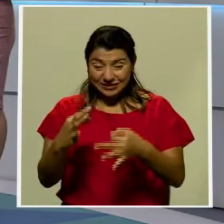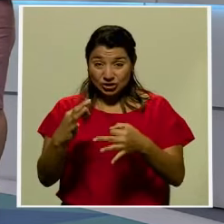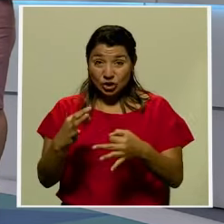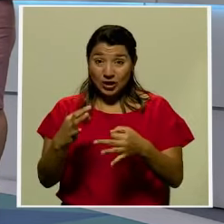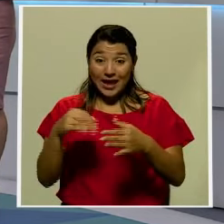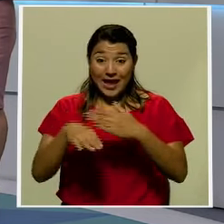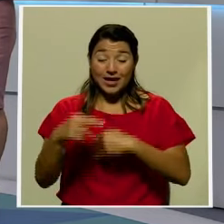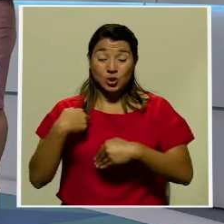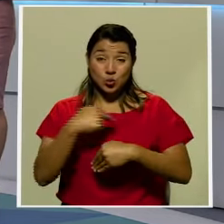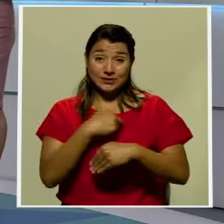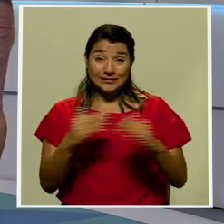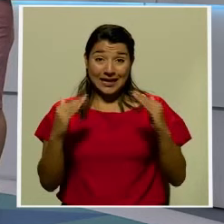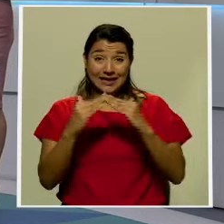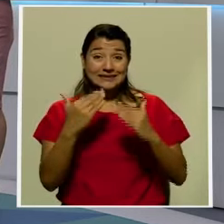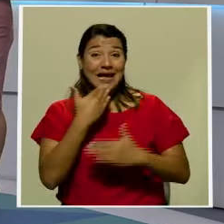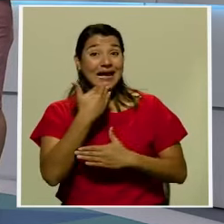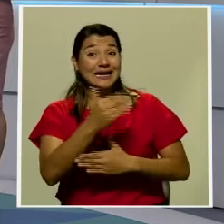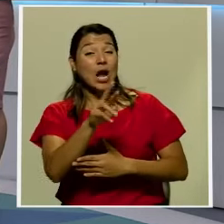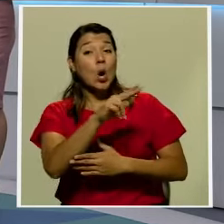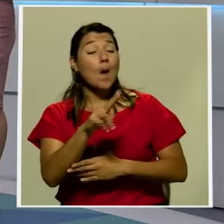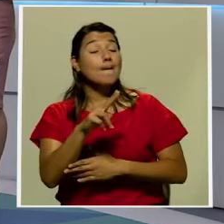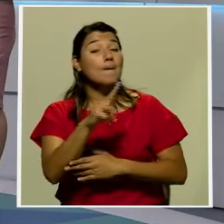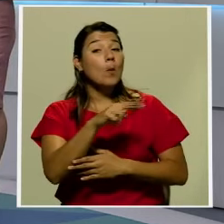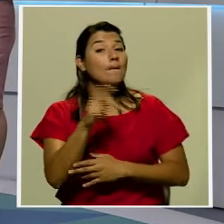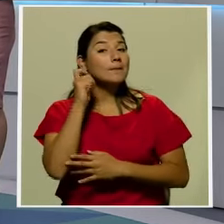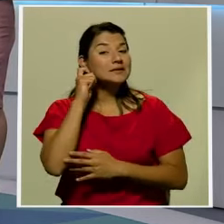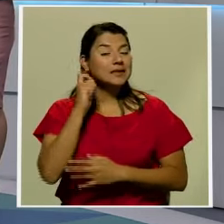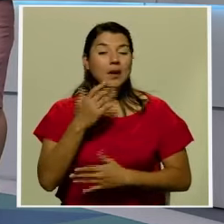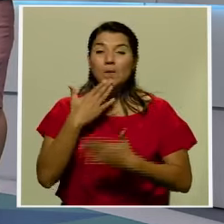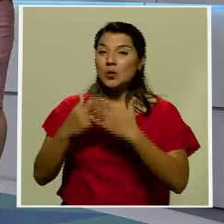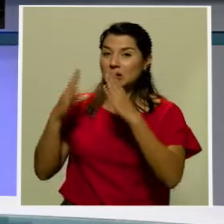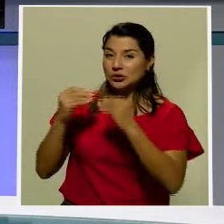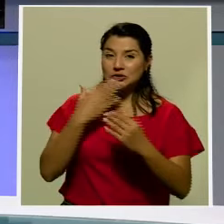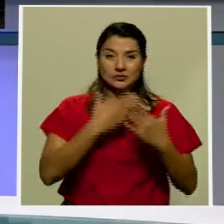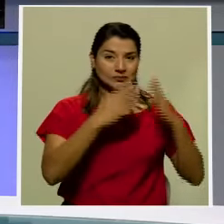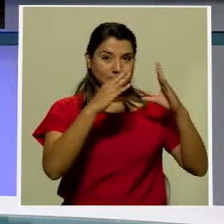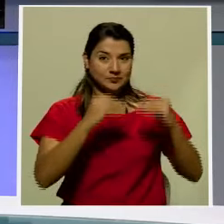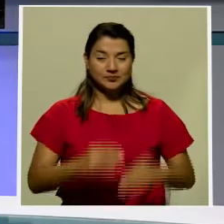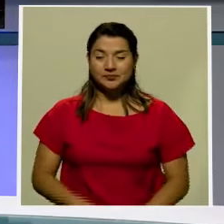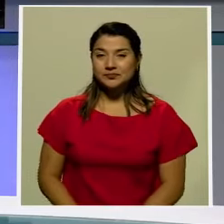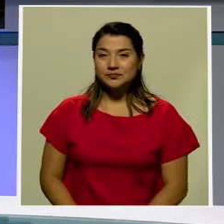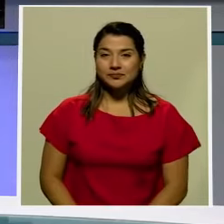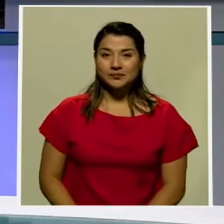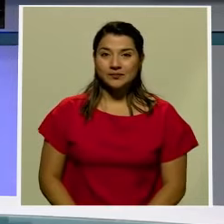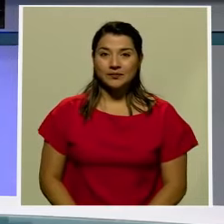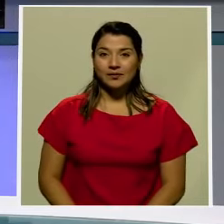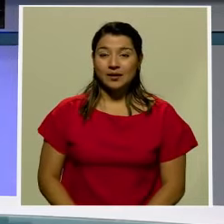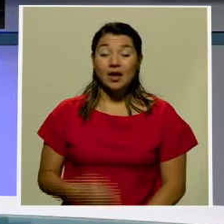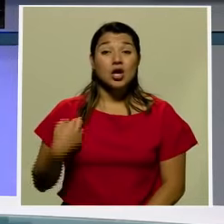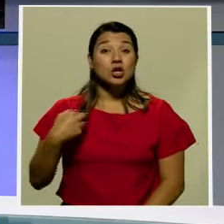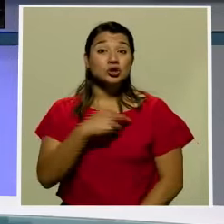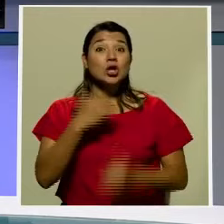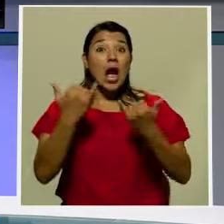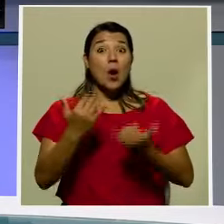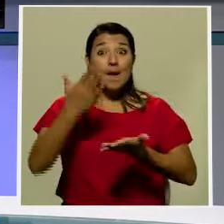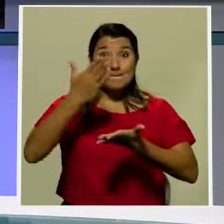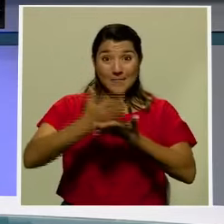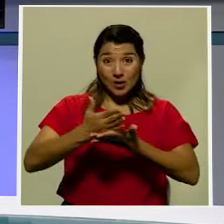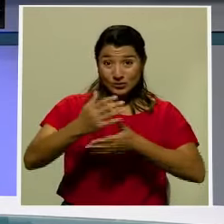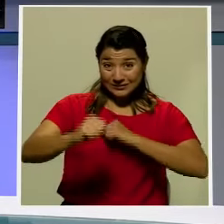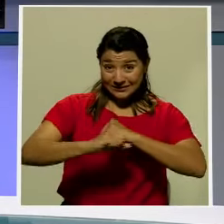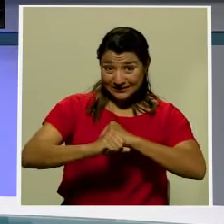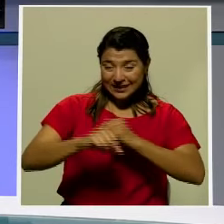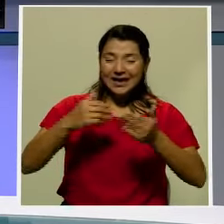nuestros hogares. Muchas gracias, nuestra compañera Ana Marta Arce. Buenas noches. Buenas noches. Nos vamos a una pausa y